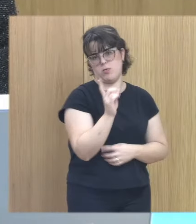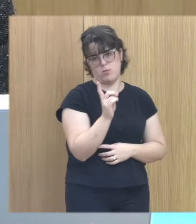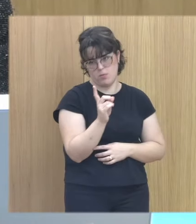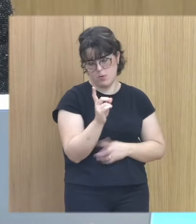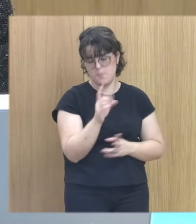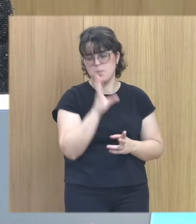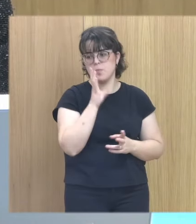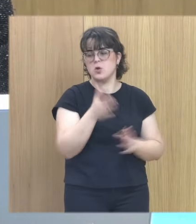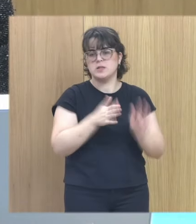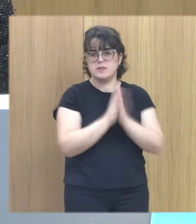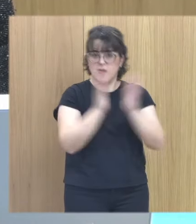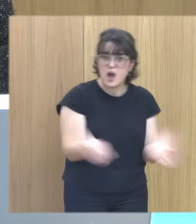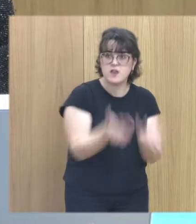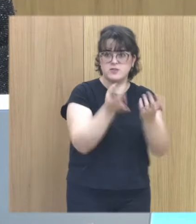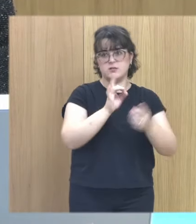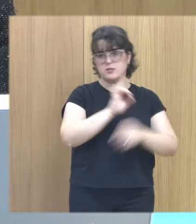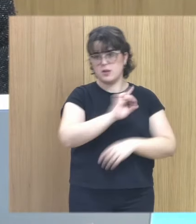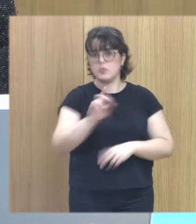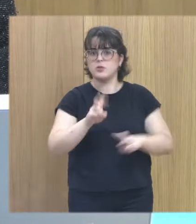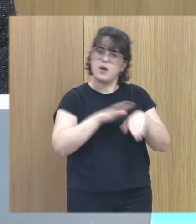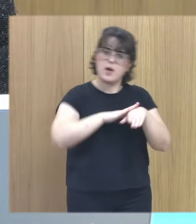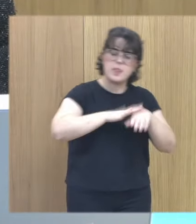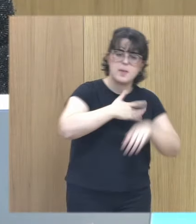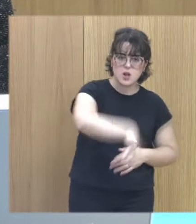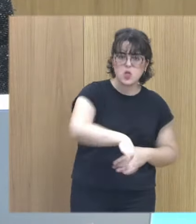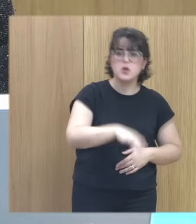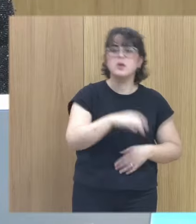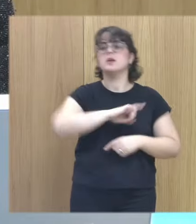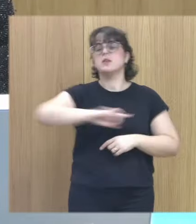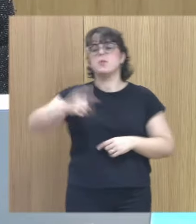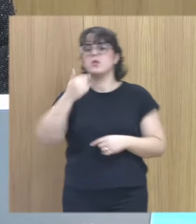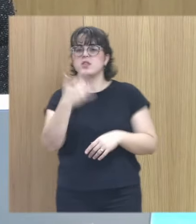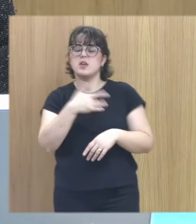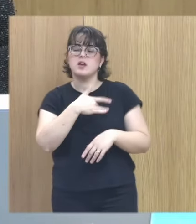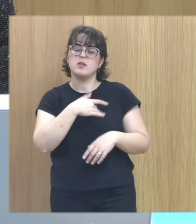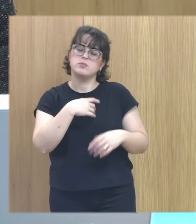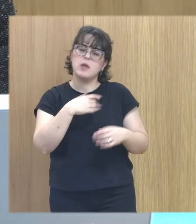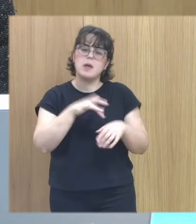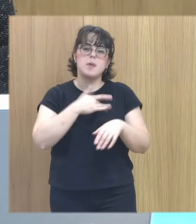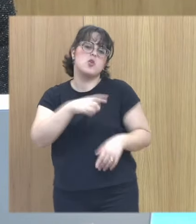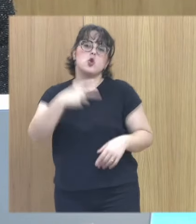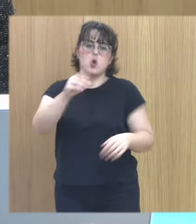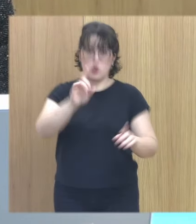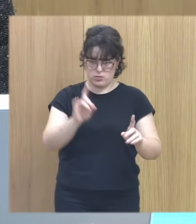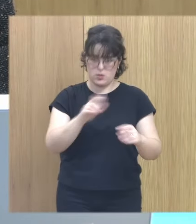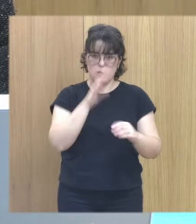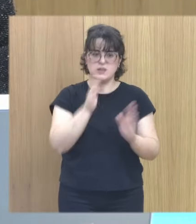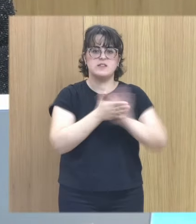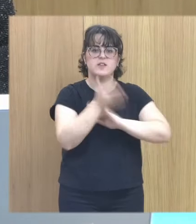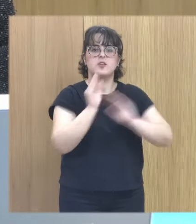no creo que deba alentarlos por lo que he explicado sobre el perdón pero no creo que deba decirles que no porque es su proceso